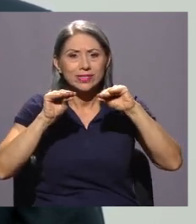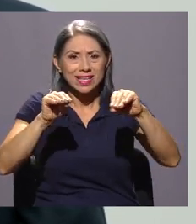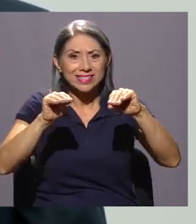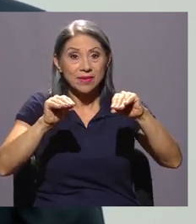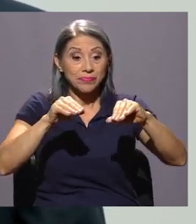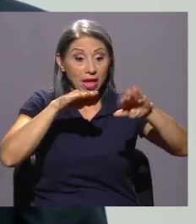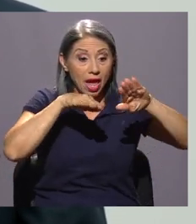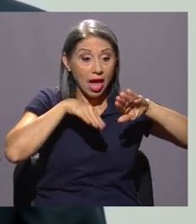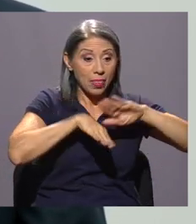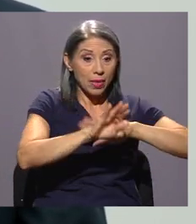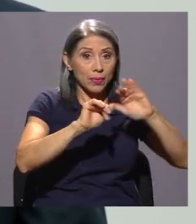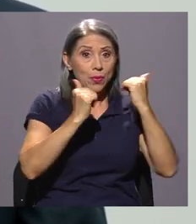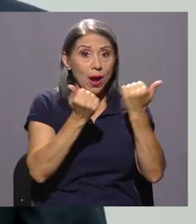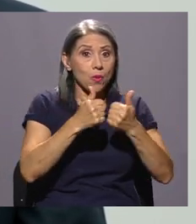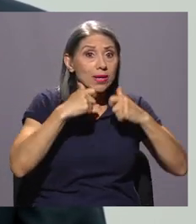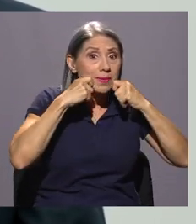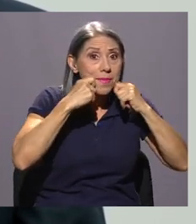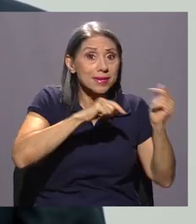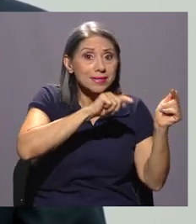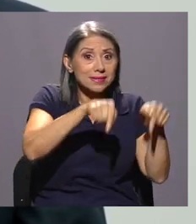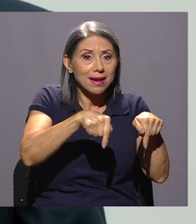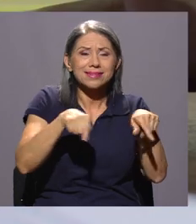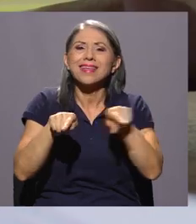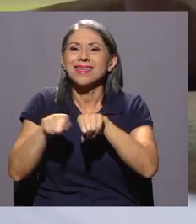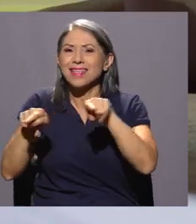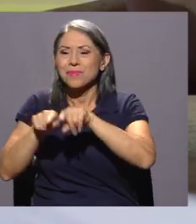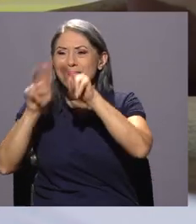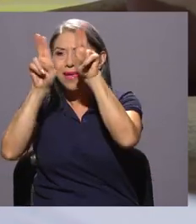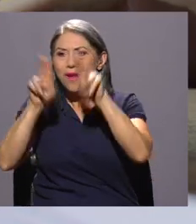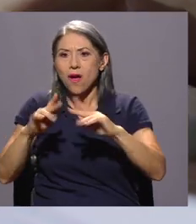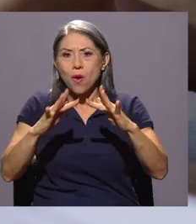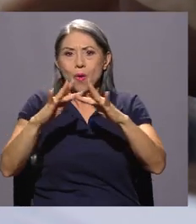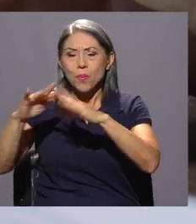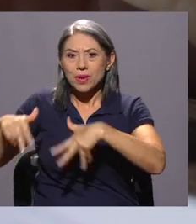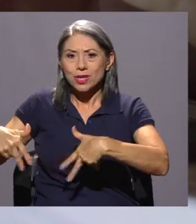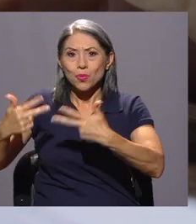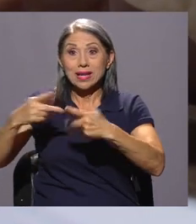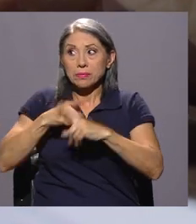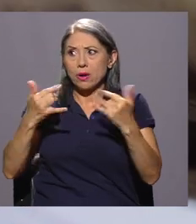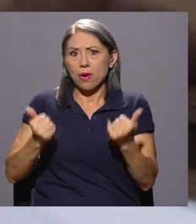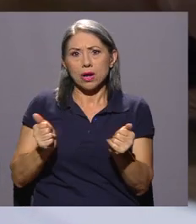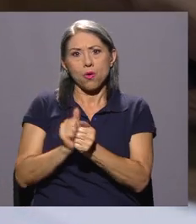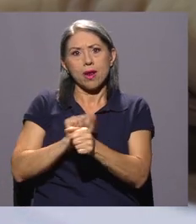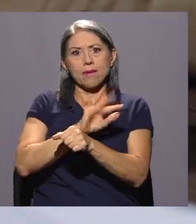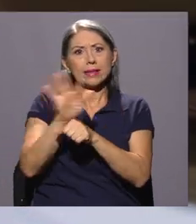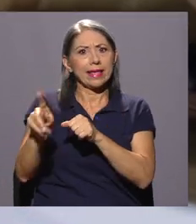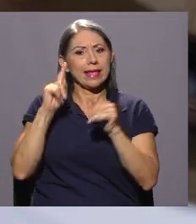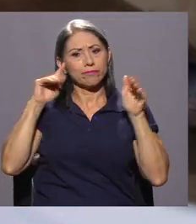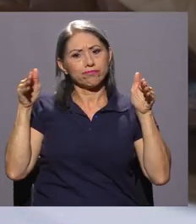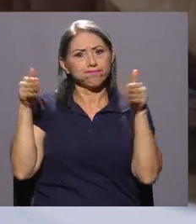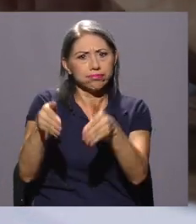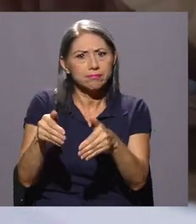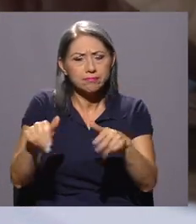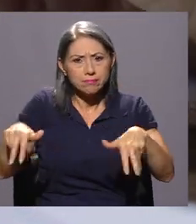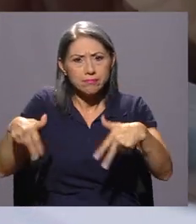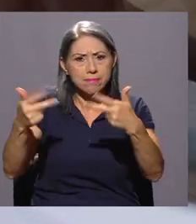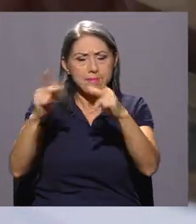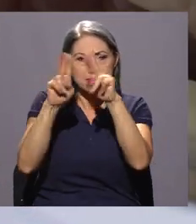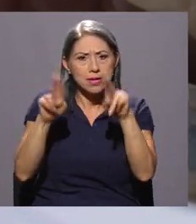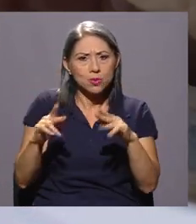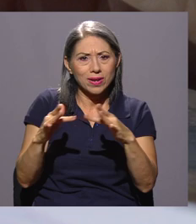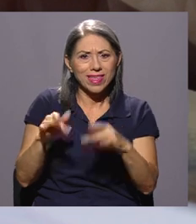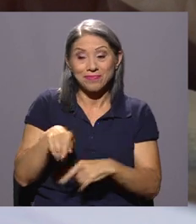tanto en aulas presenciales como en aulas virtuales. Lo que pasa es que la pandemia nos abocó completamente a la virtualidad.